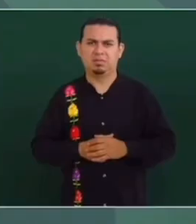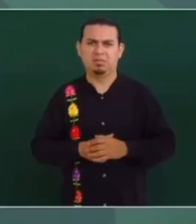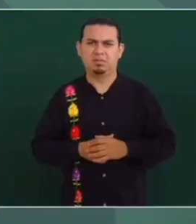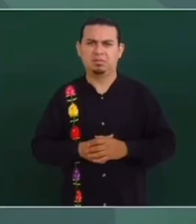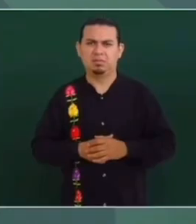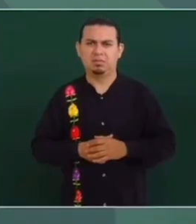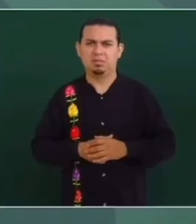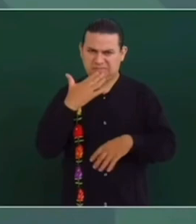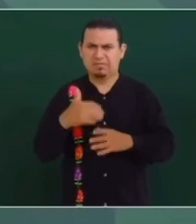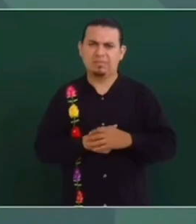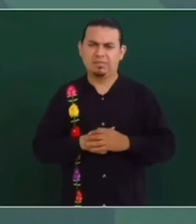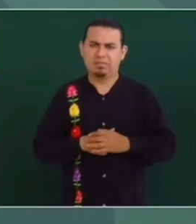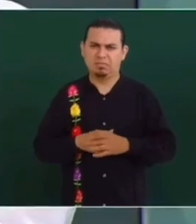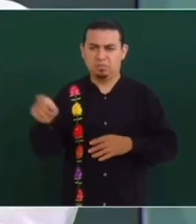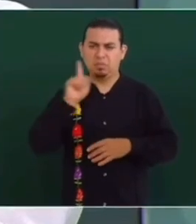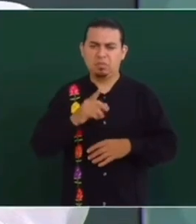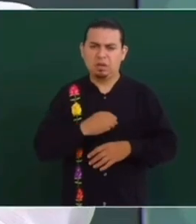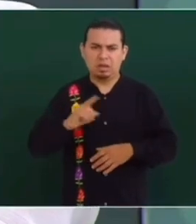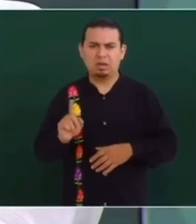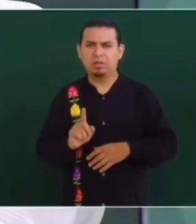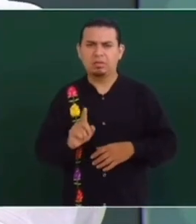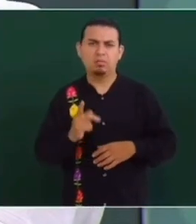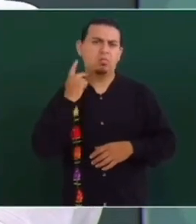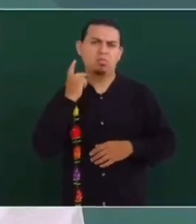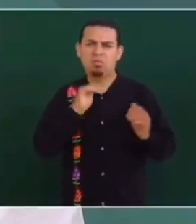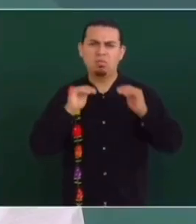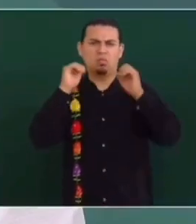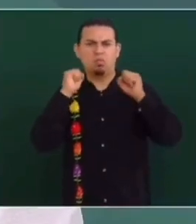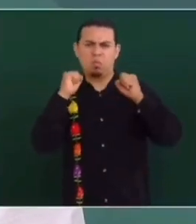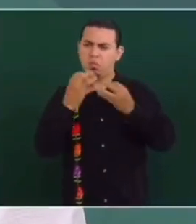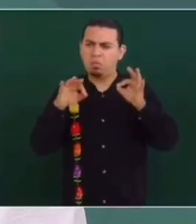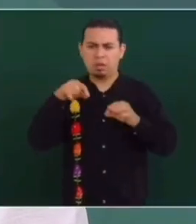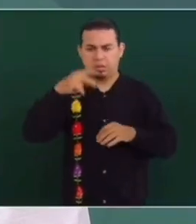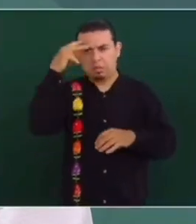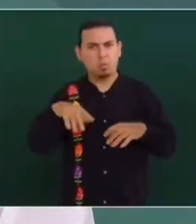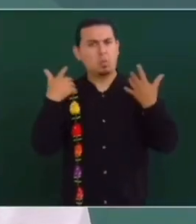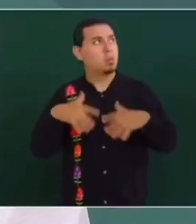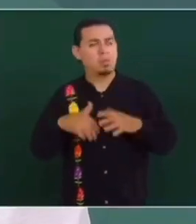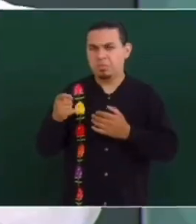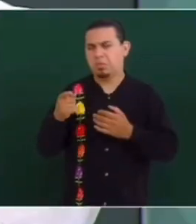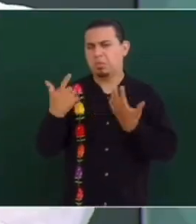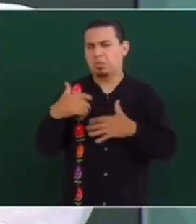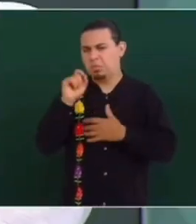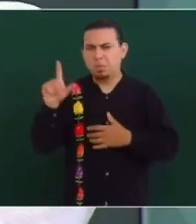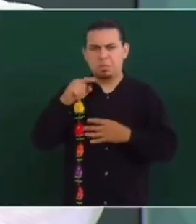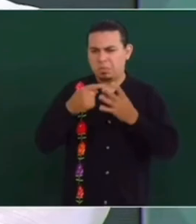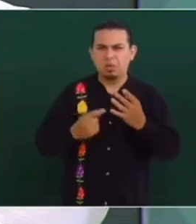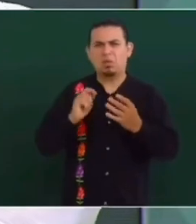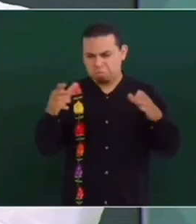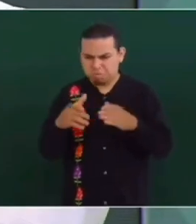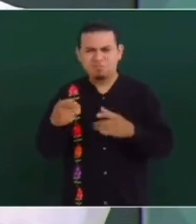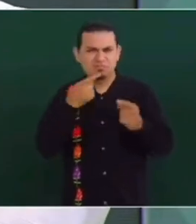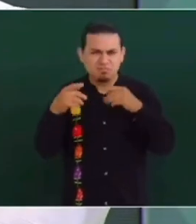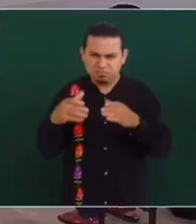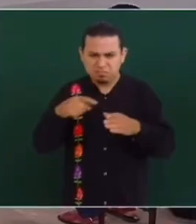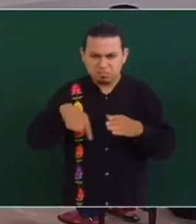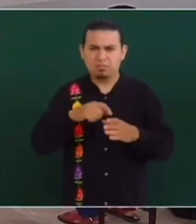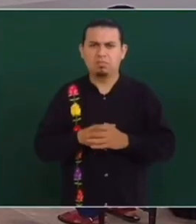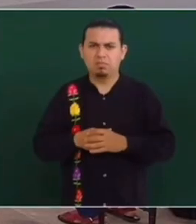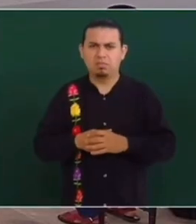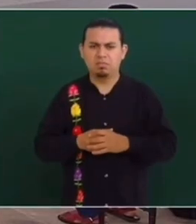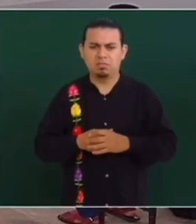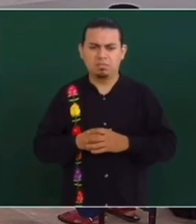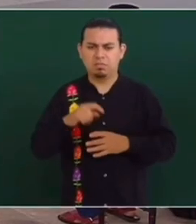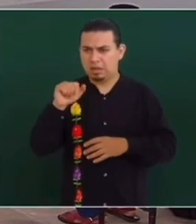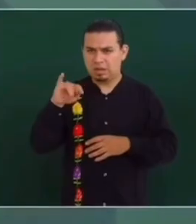cumbre. Tatiana Cloutier, hija de uno de los políticos opositores más importantes de este país en la historia. Y de los otros partidos. ¿También me